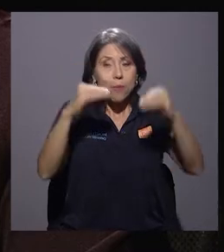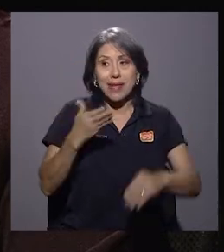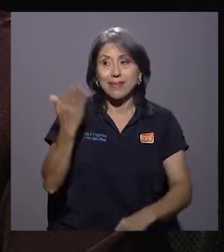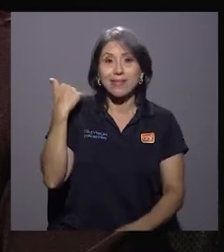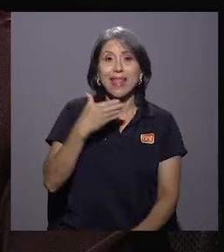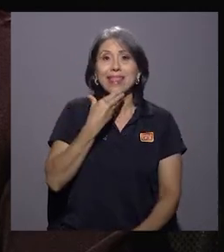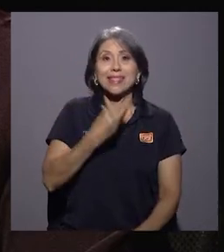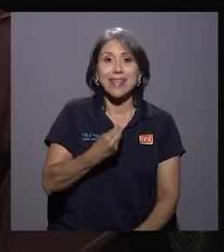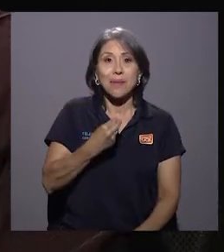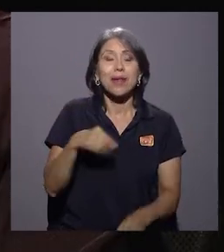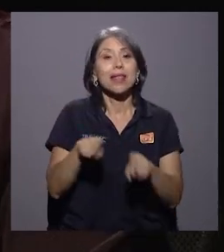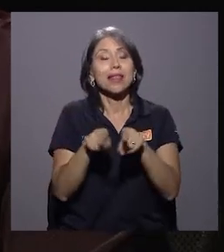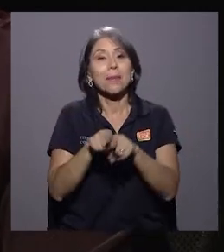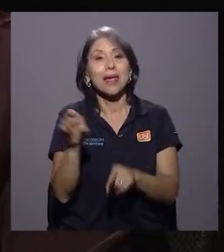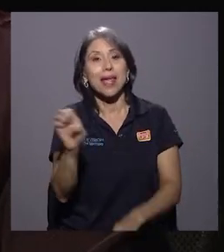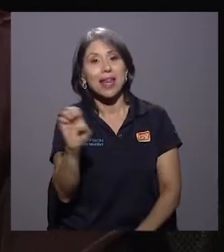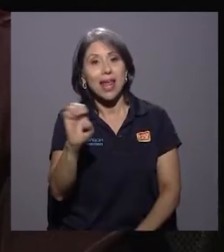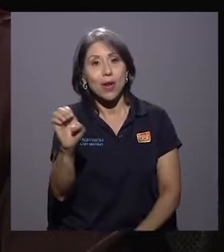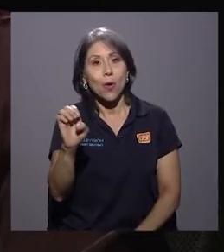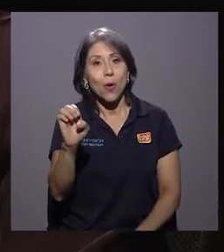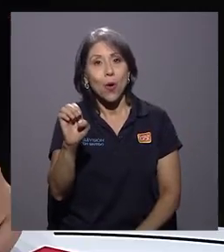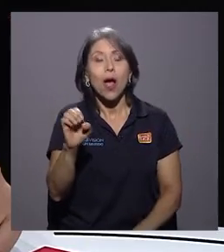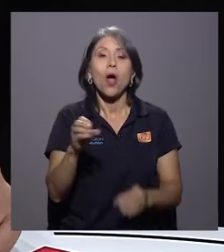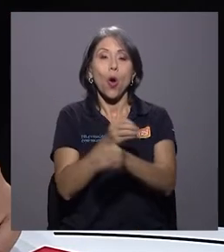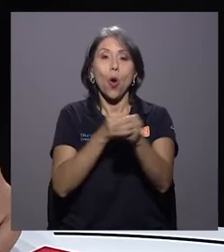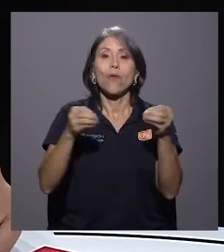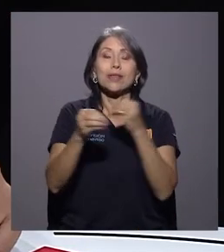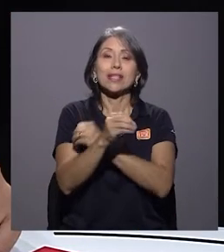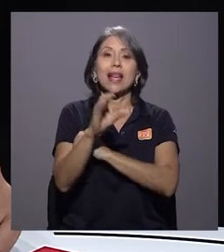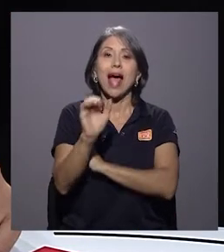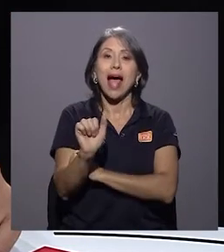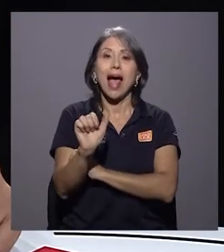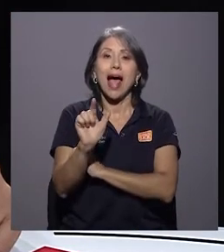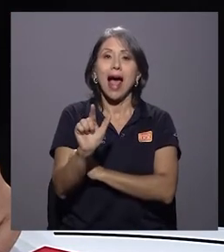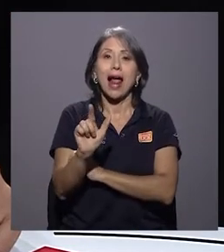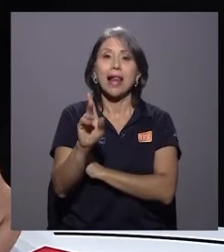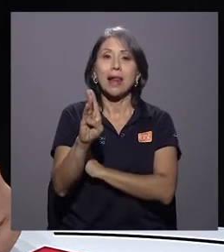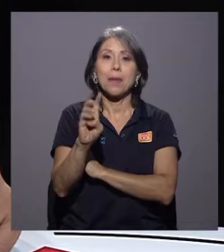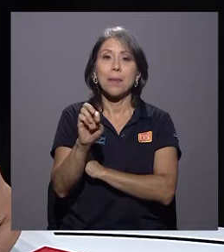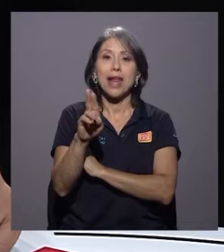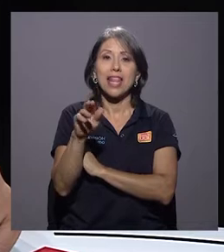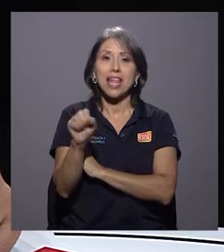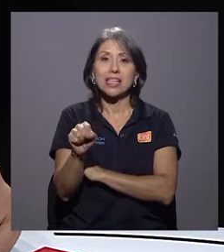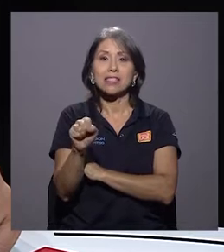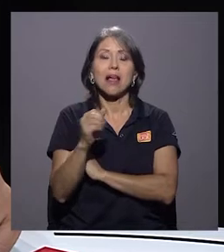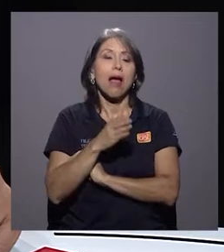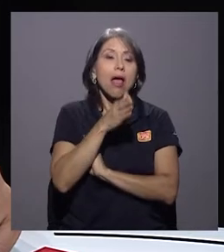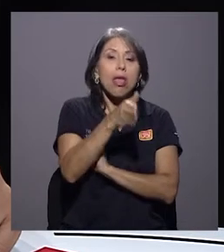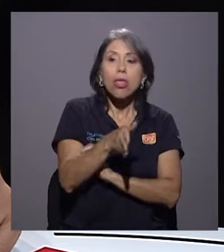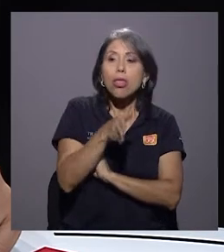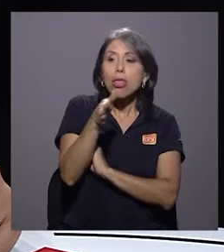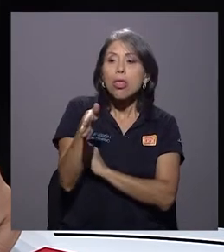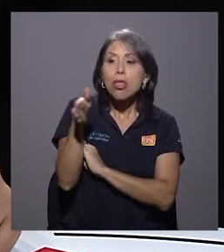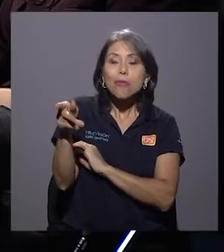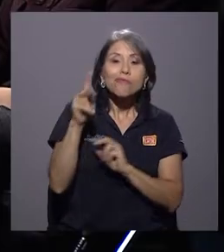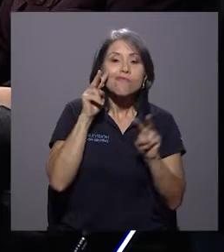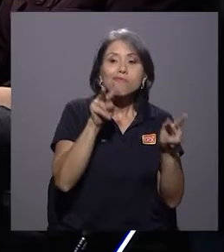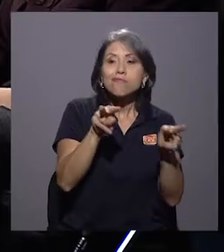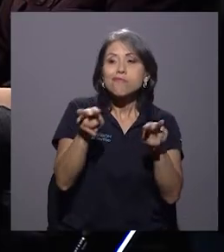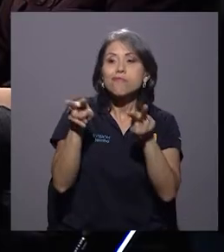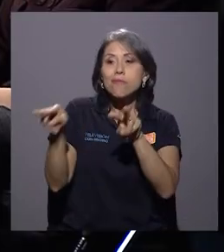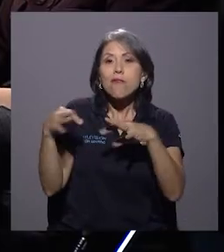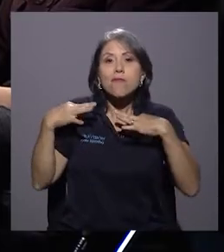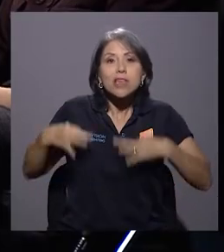visitas a los albergues por parte de la unidad de albergues, para determinar no solo condiciones físicas, sino también temas de